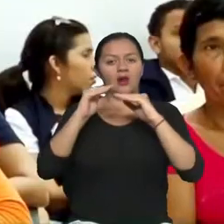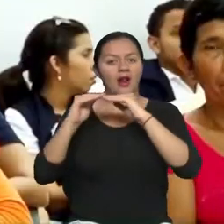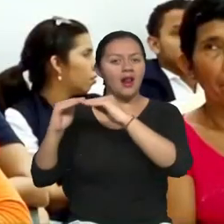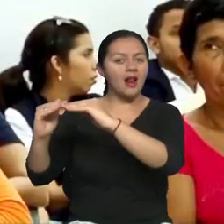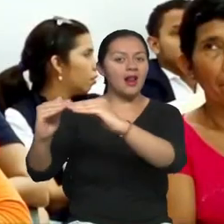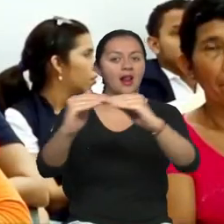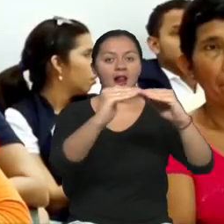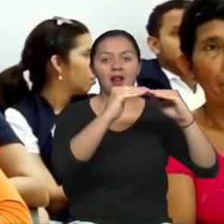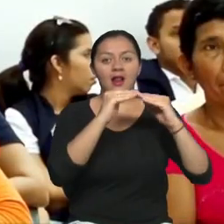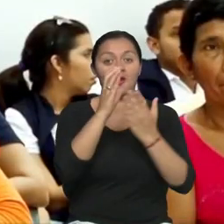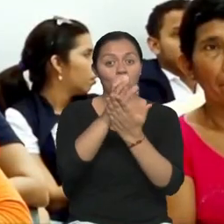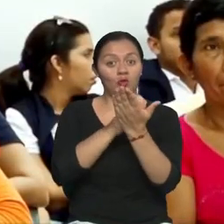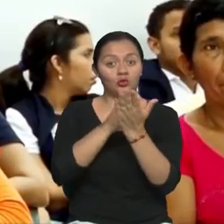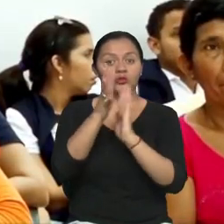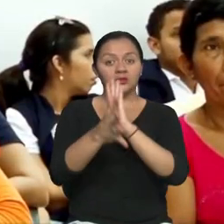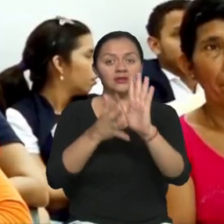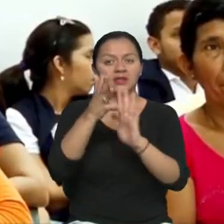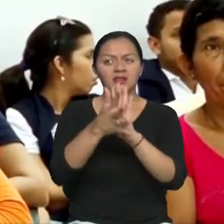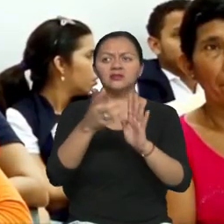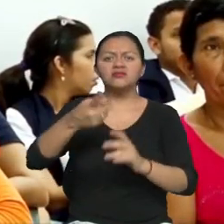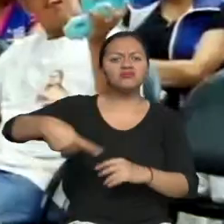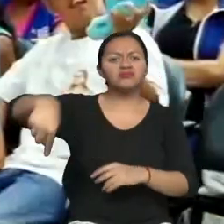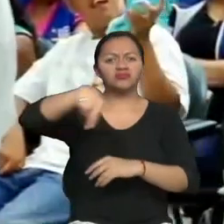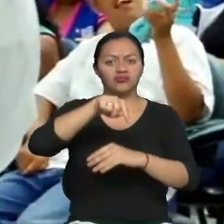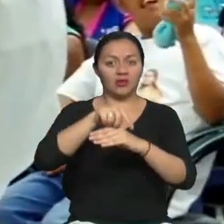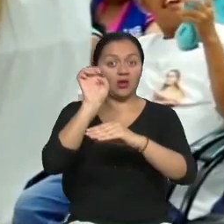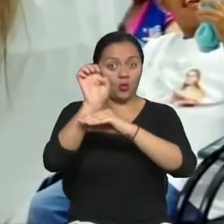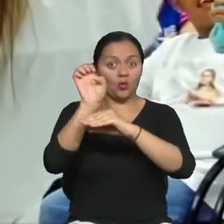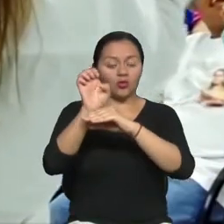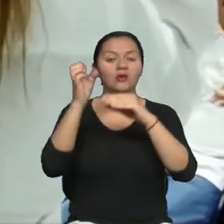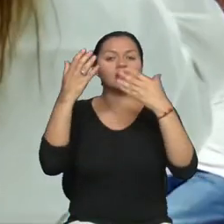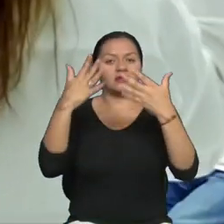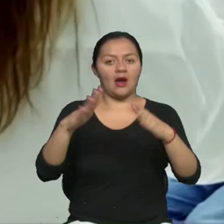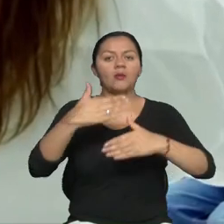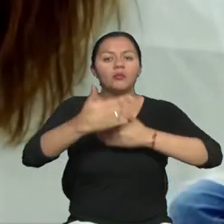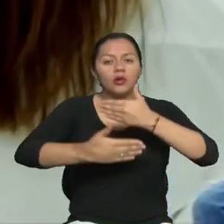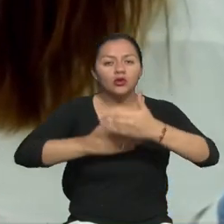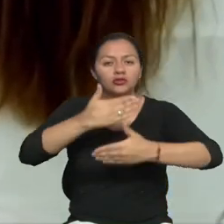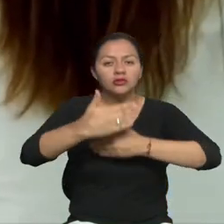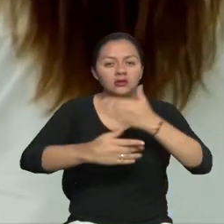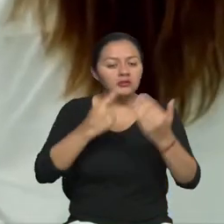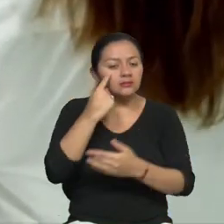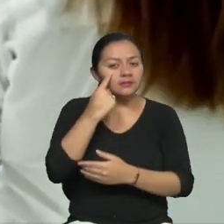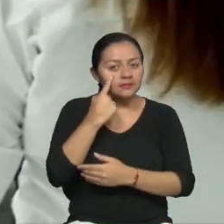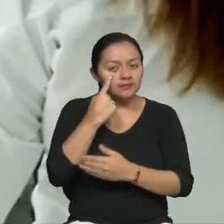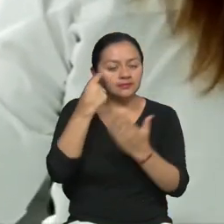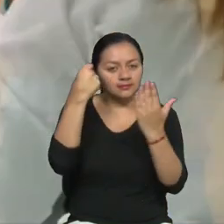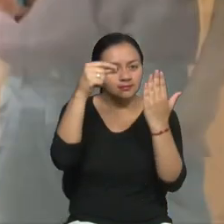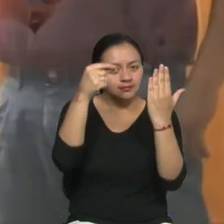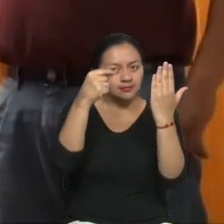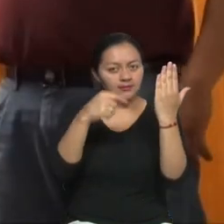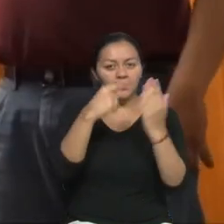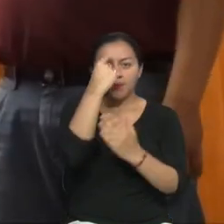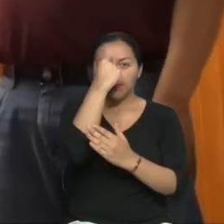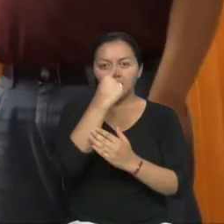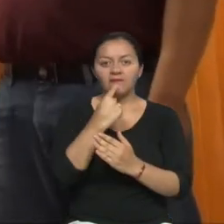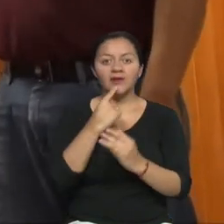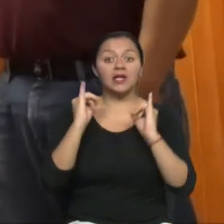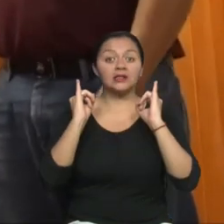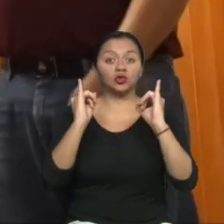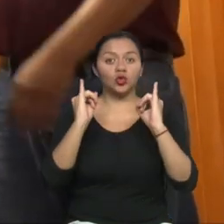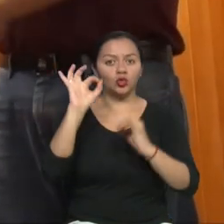señas, los cuales se dictan a nivel nacional a través de un proceso riguroso de calificación de perfiles de los